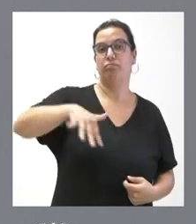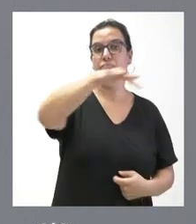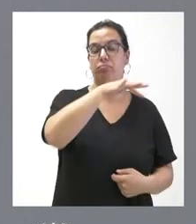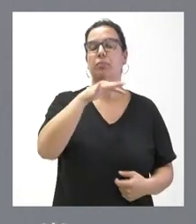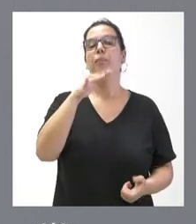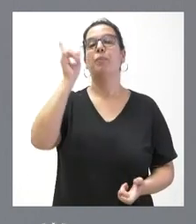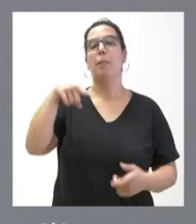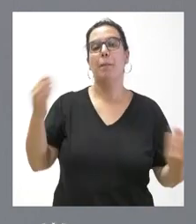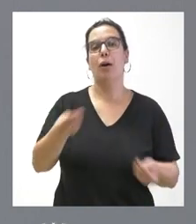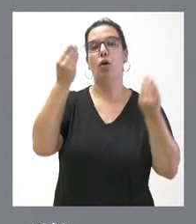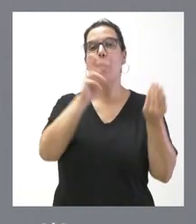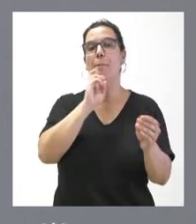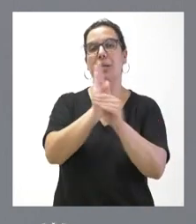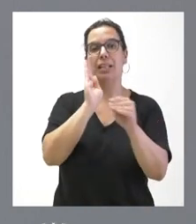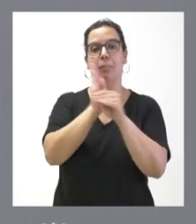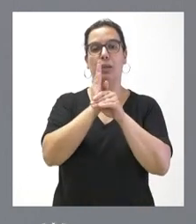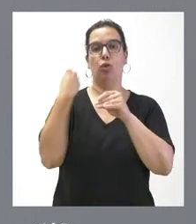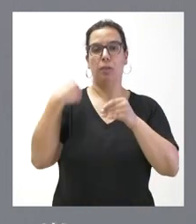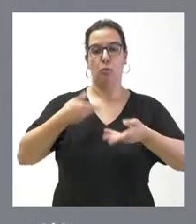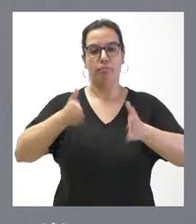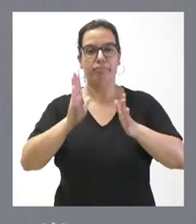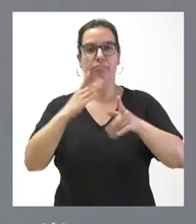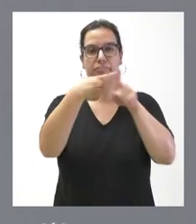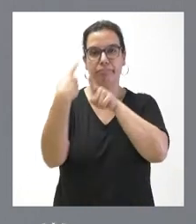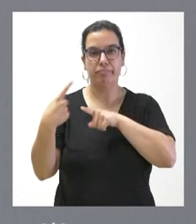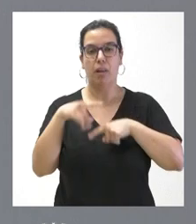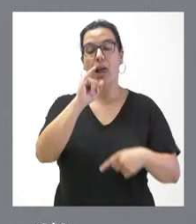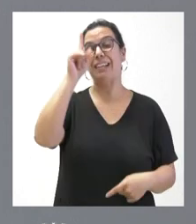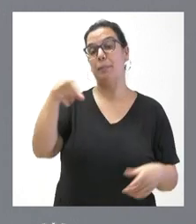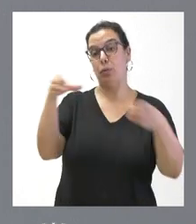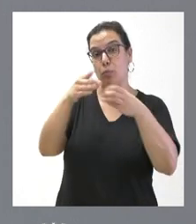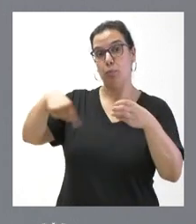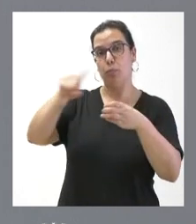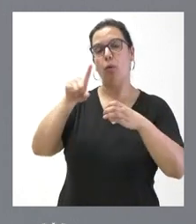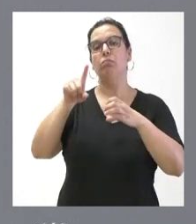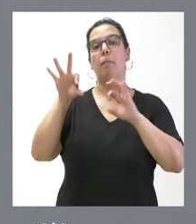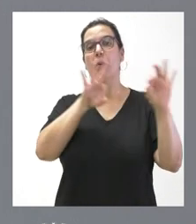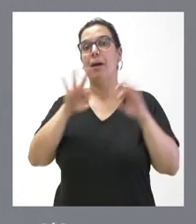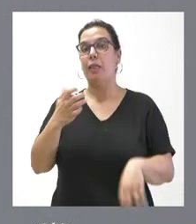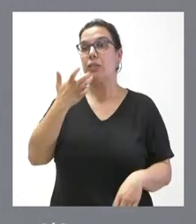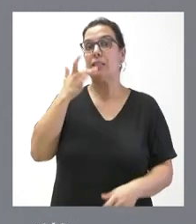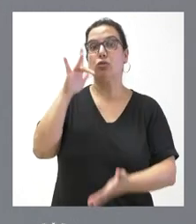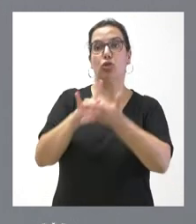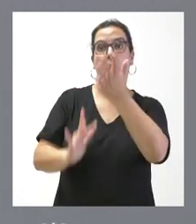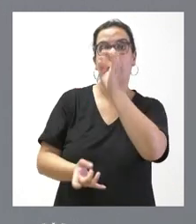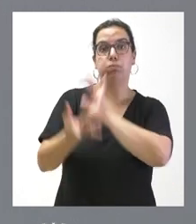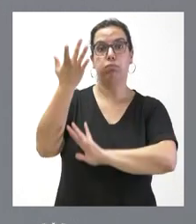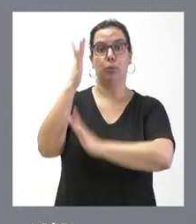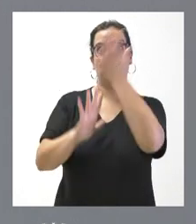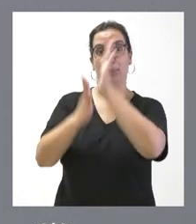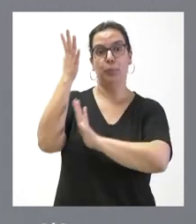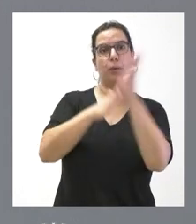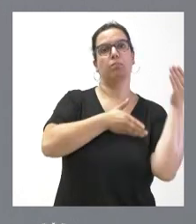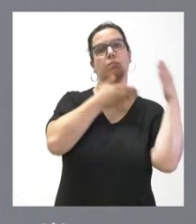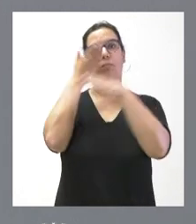mejora y el mantenimiento de las infraestructuras y a la vez estas cuadrillas estarán disponibles para acudir a la extinción de incendios forestales en